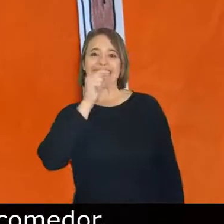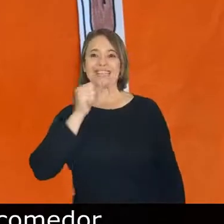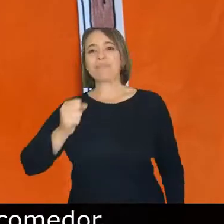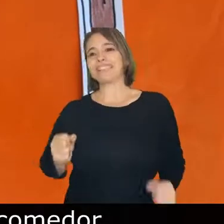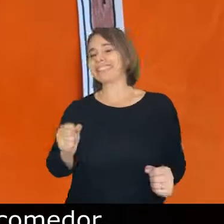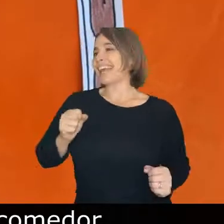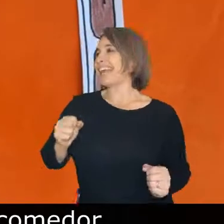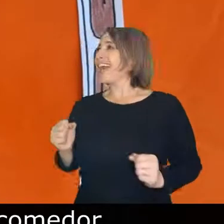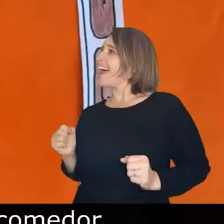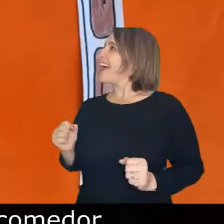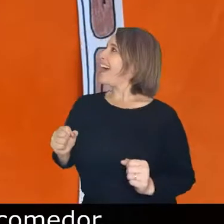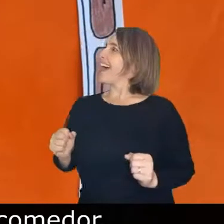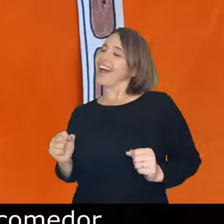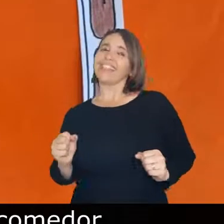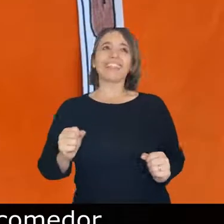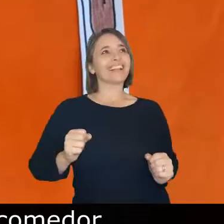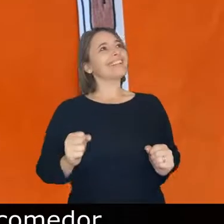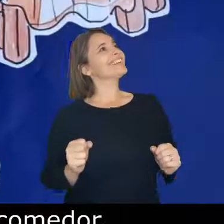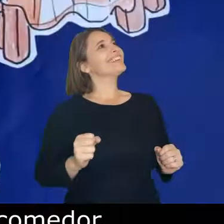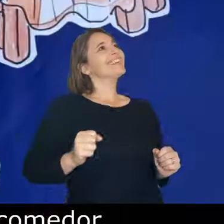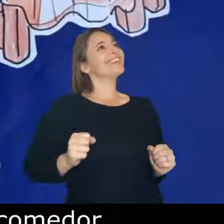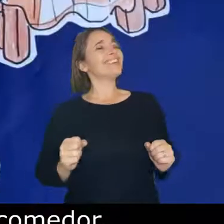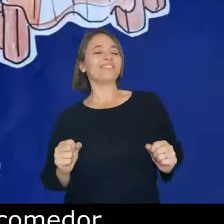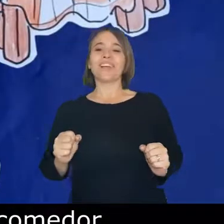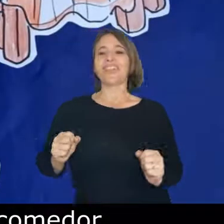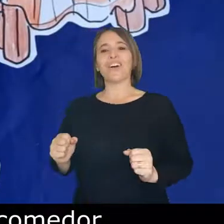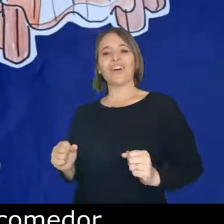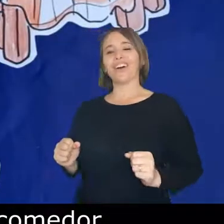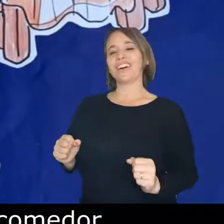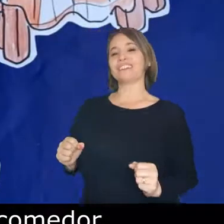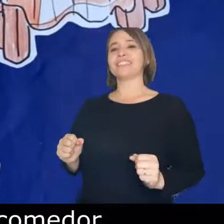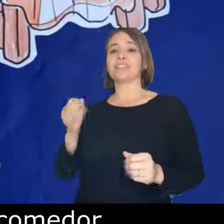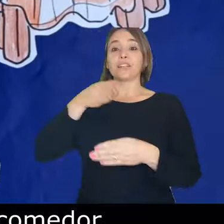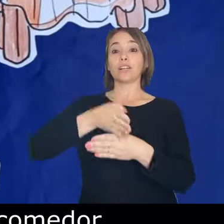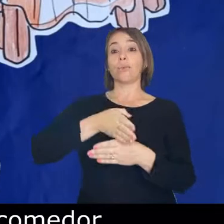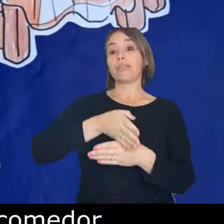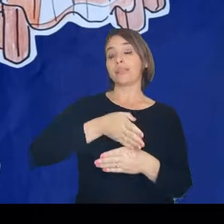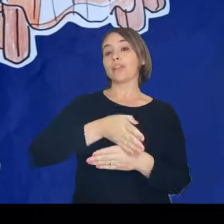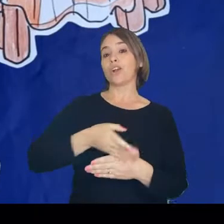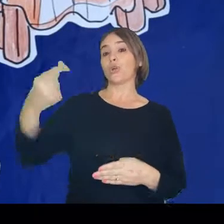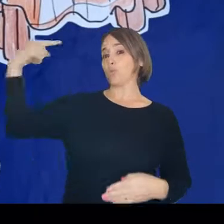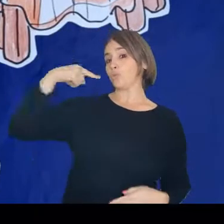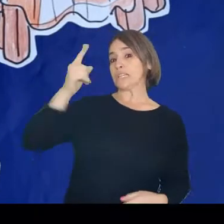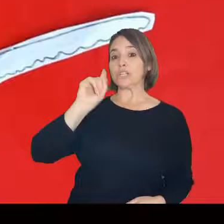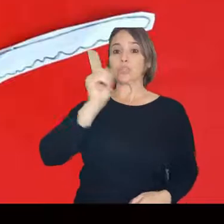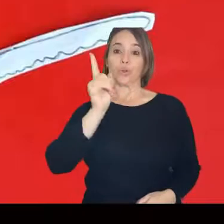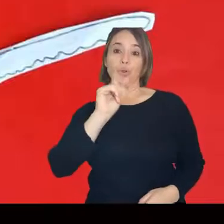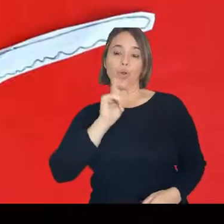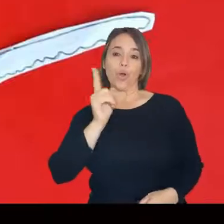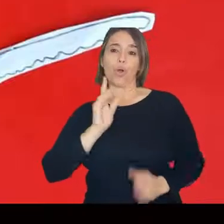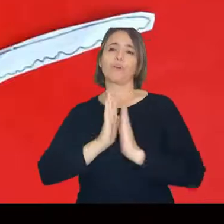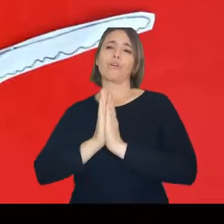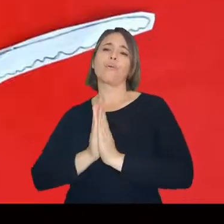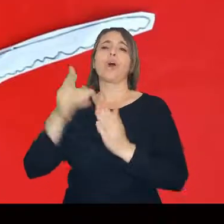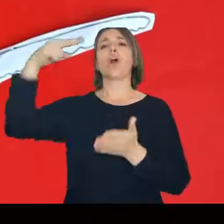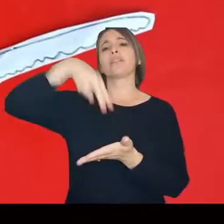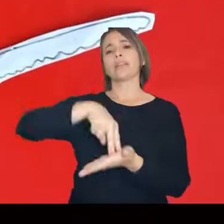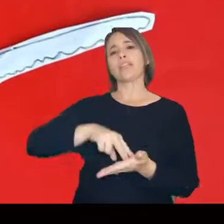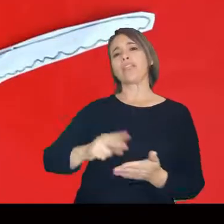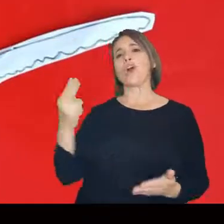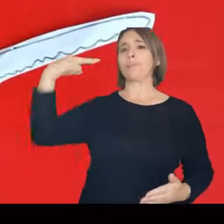naranja se pasea De la sala al comedor No me tires con cuchillo